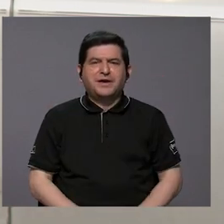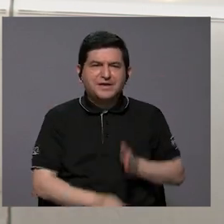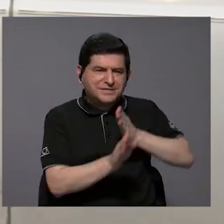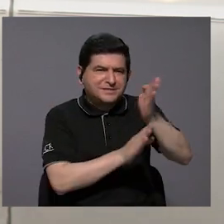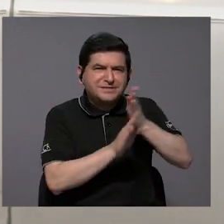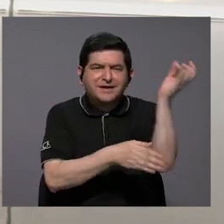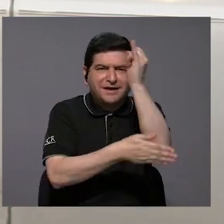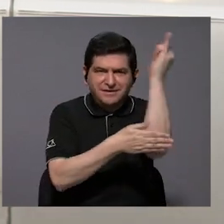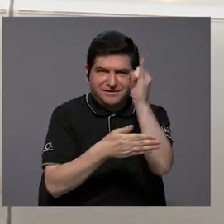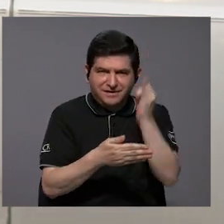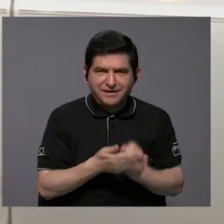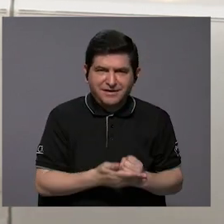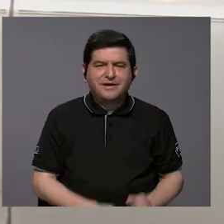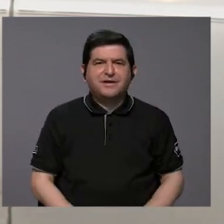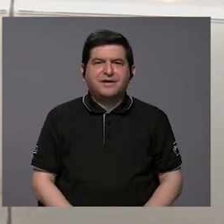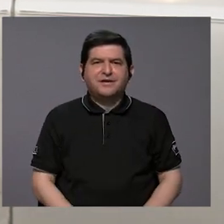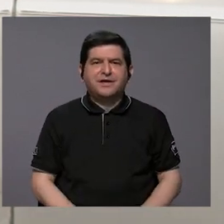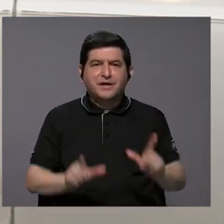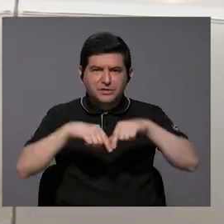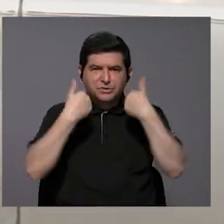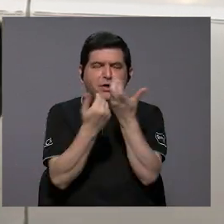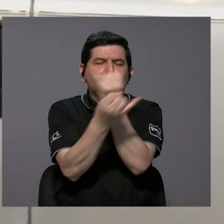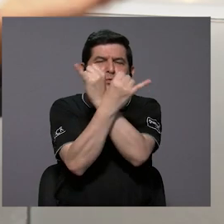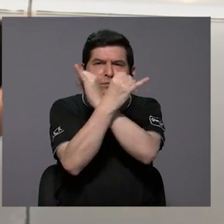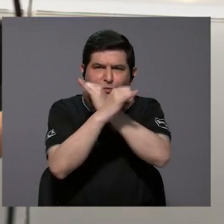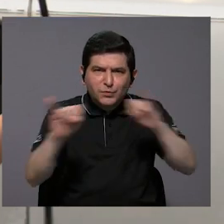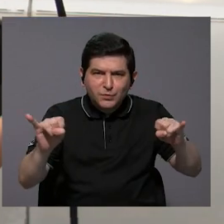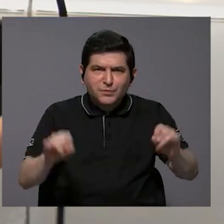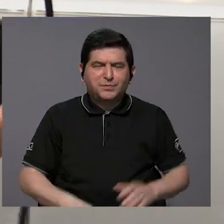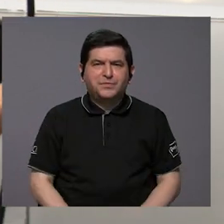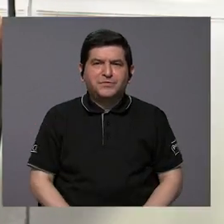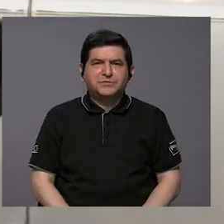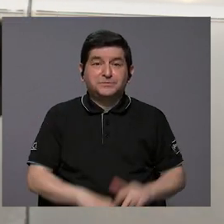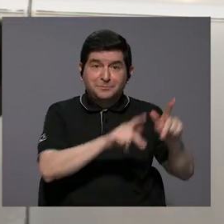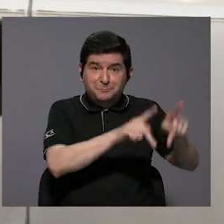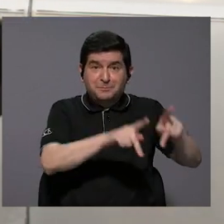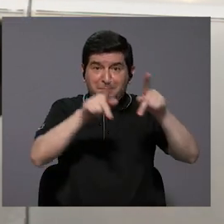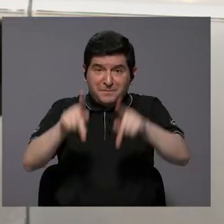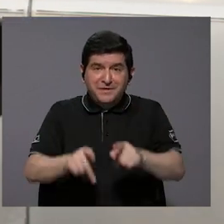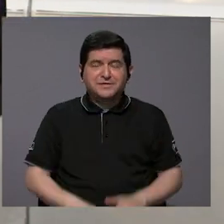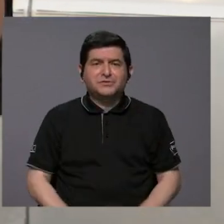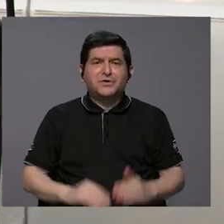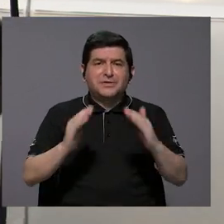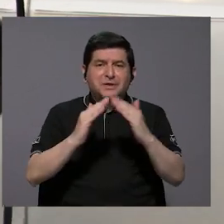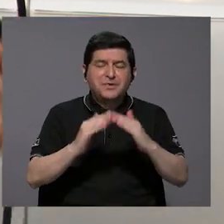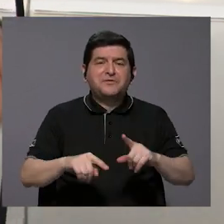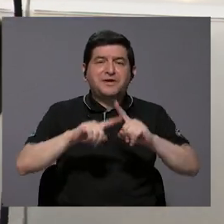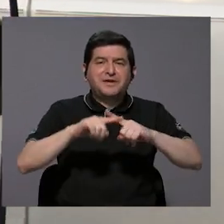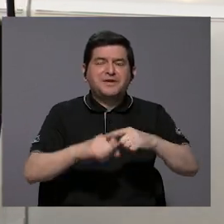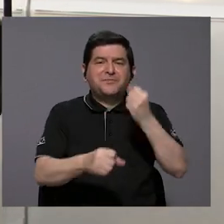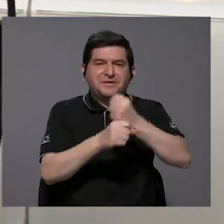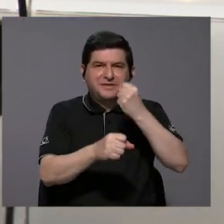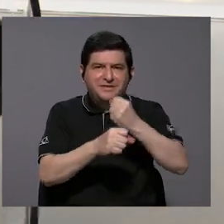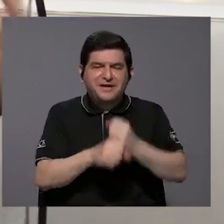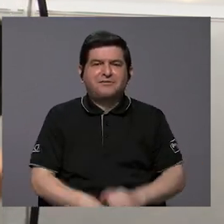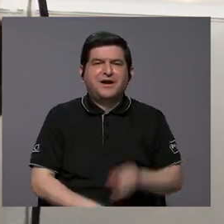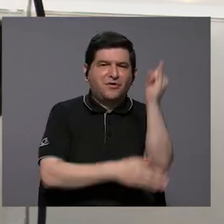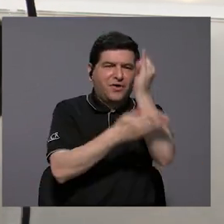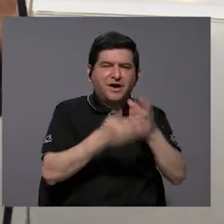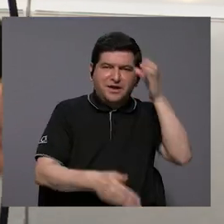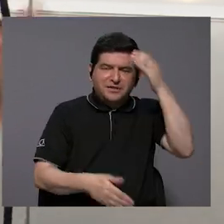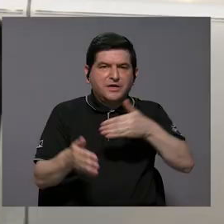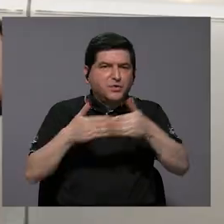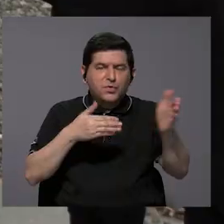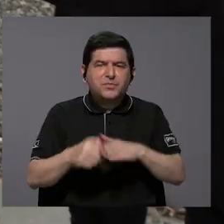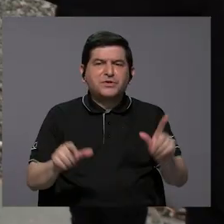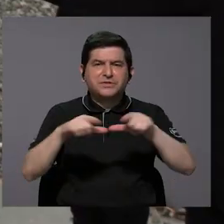públicas de las carreras de artes, a los colectivos independientes, a las personas que viven y trabajan del arte